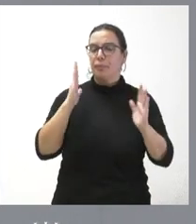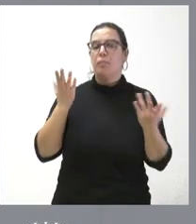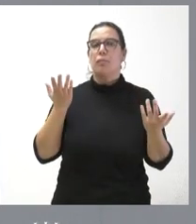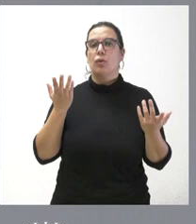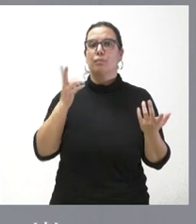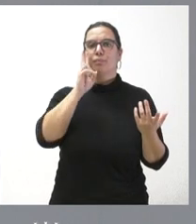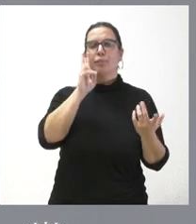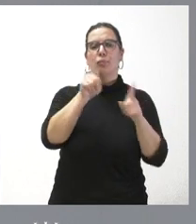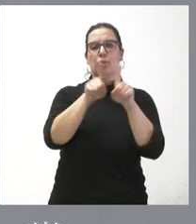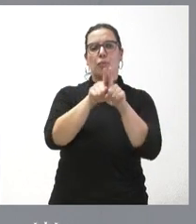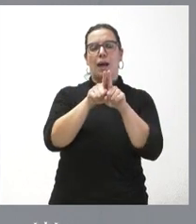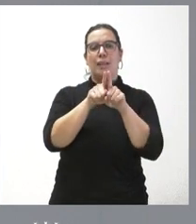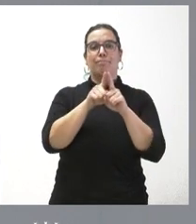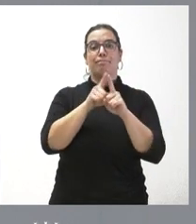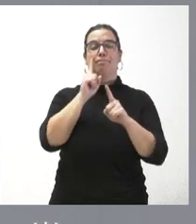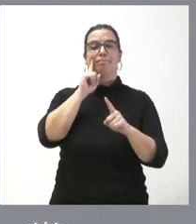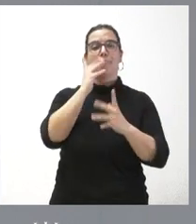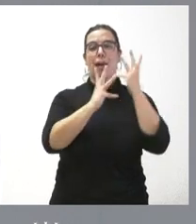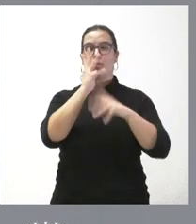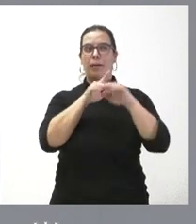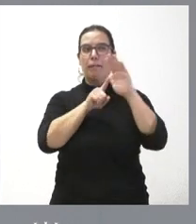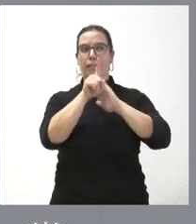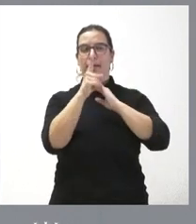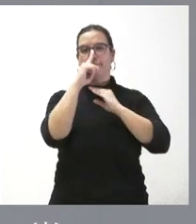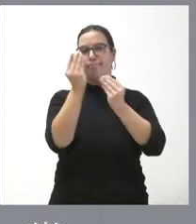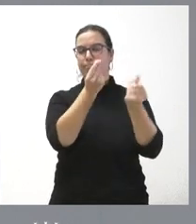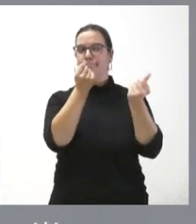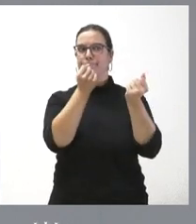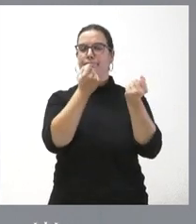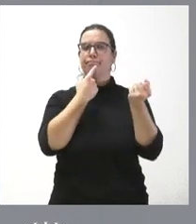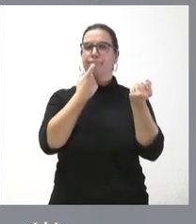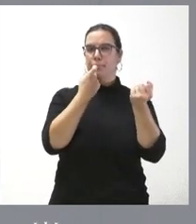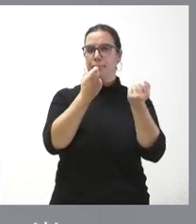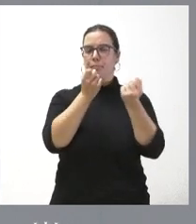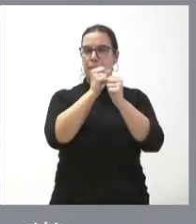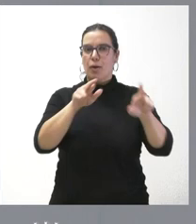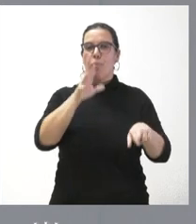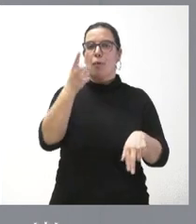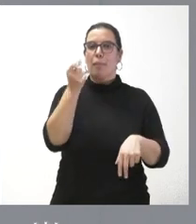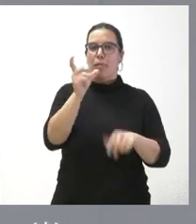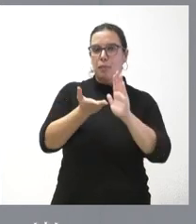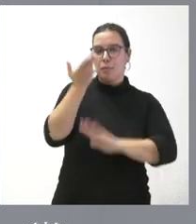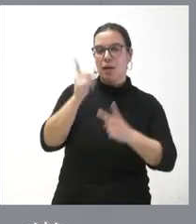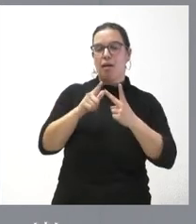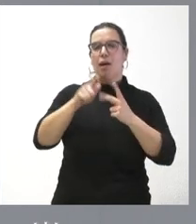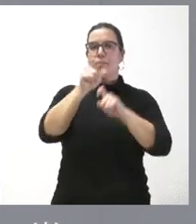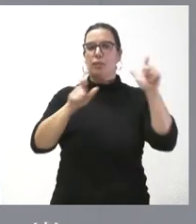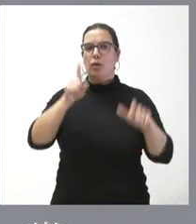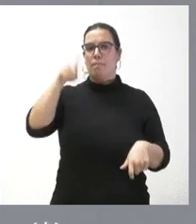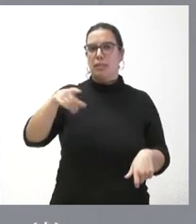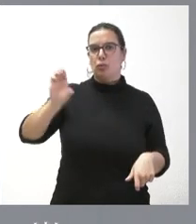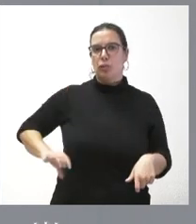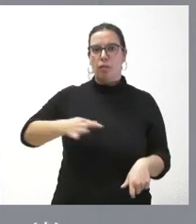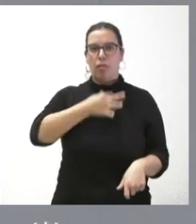un deterioro de las expectativas de crecimiento, con una dificultad en términos de inflación, de que muchas personas lleguen a fin de mes, de